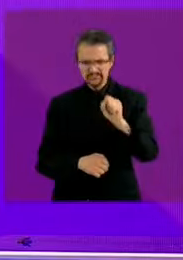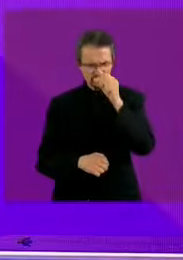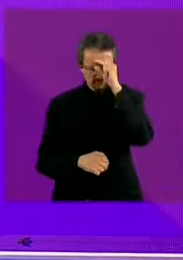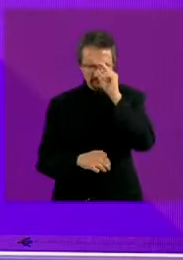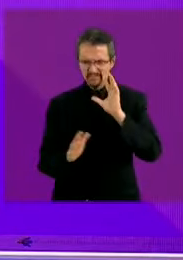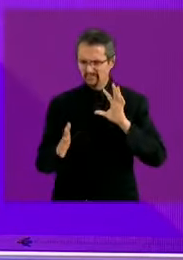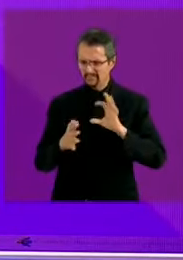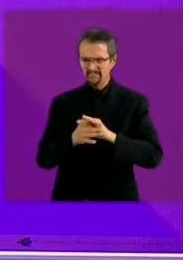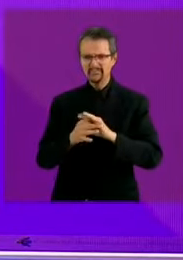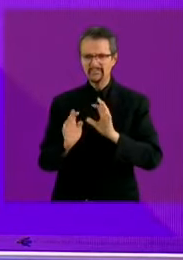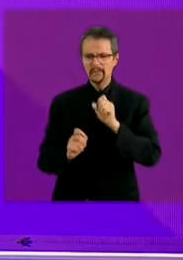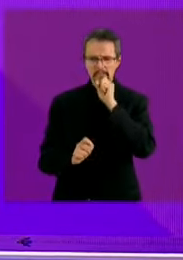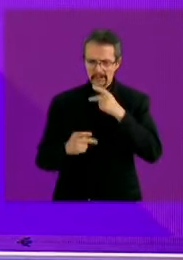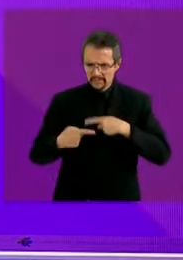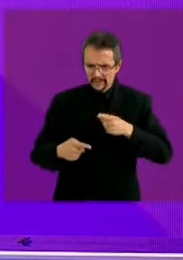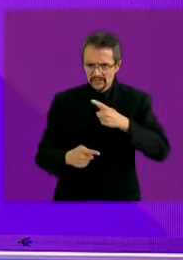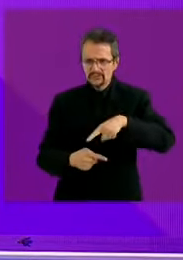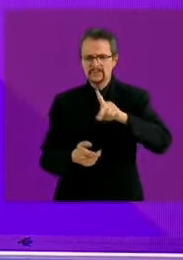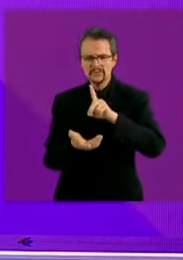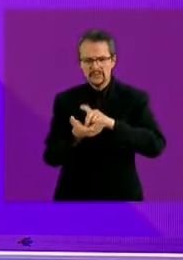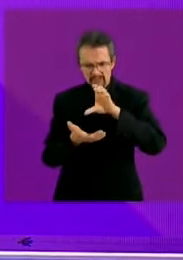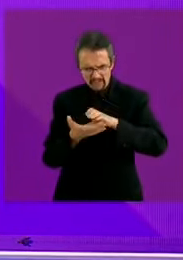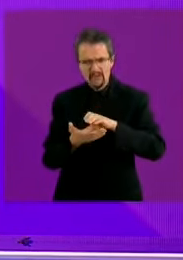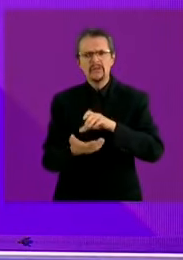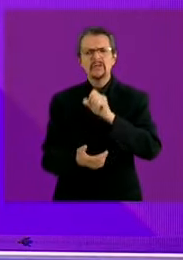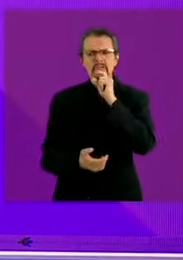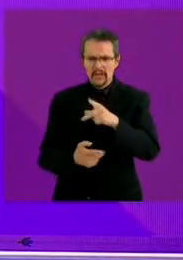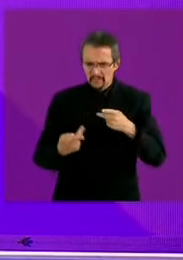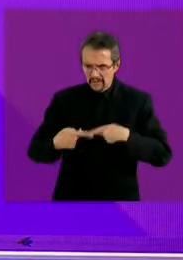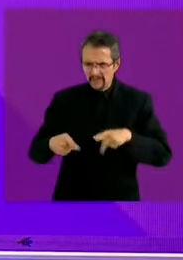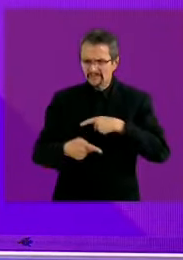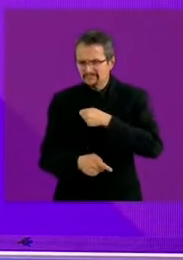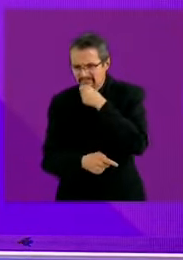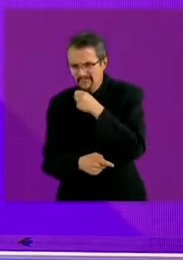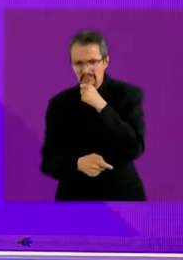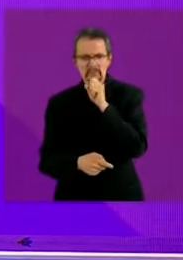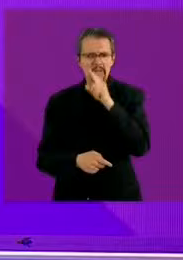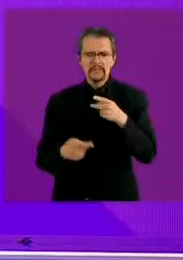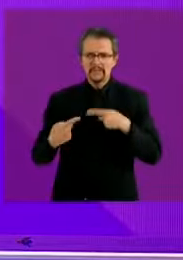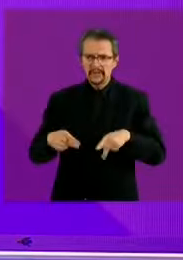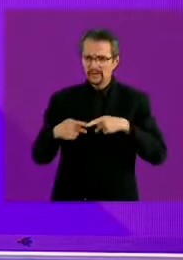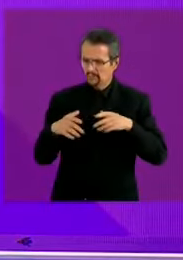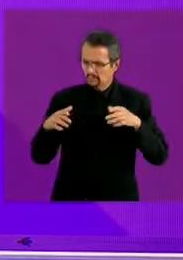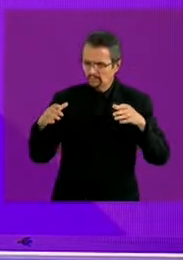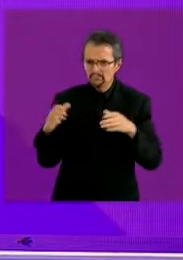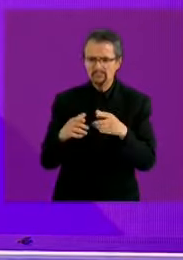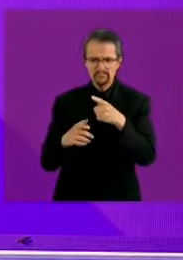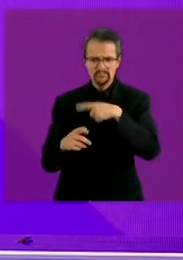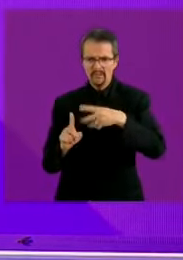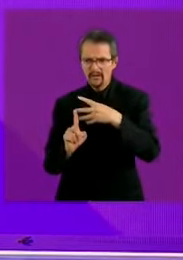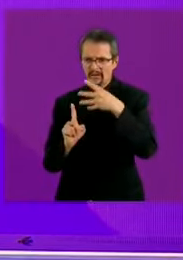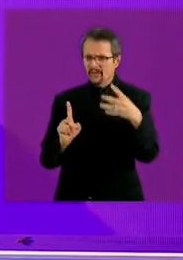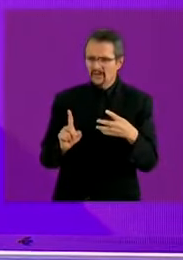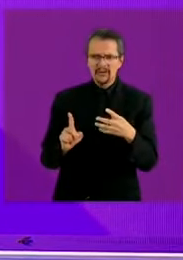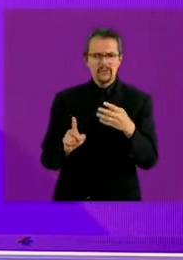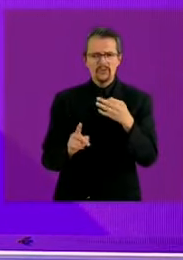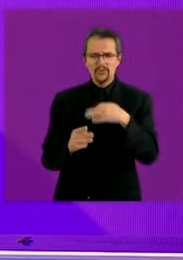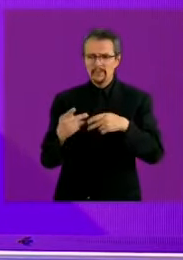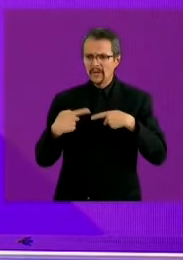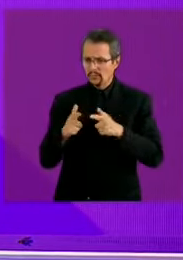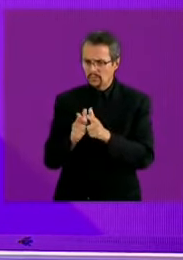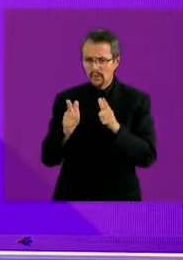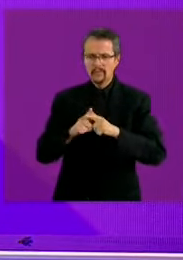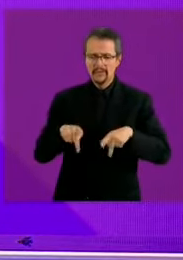a personas con discapacidad adultos mayores integrantes de la comunidad LGBTIQ+, a todas esas minorías que sufren